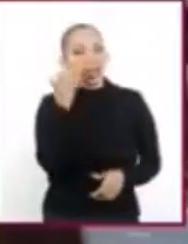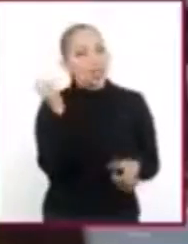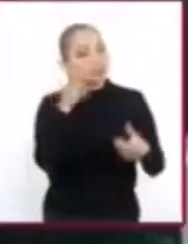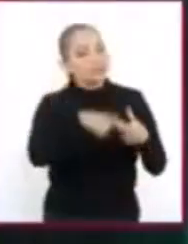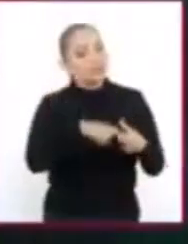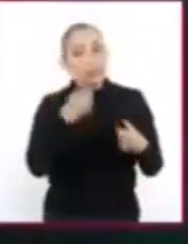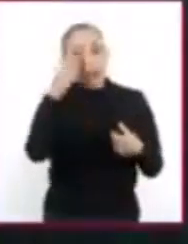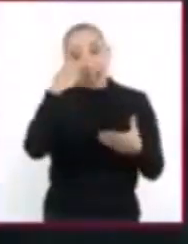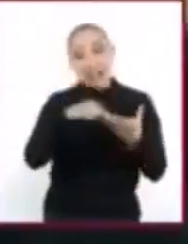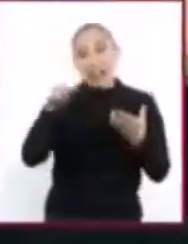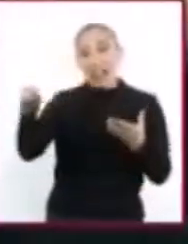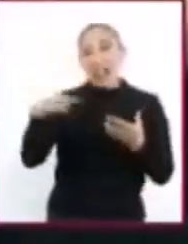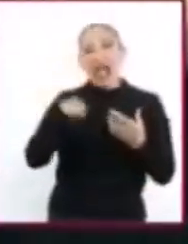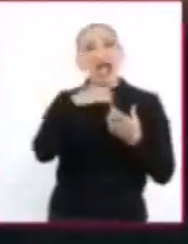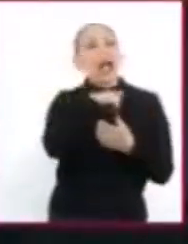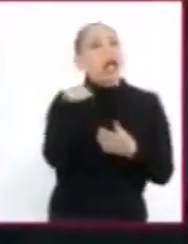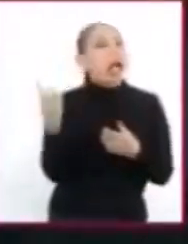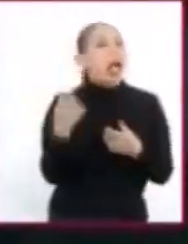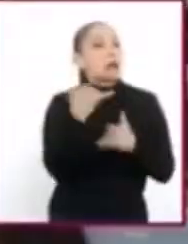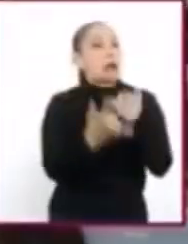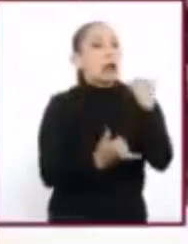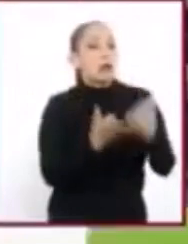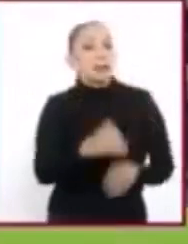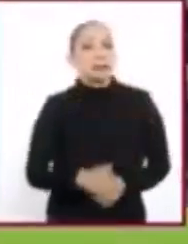porque pensaron que iban a perder todo el partido.